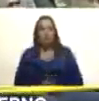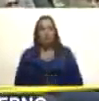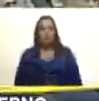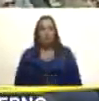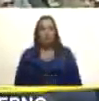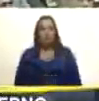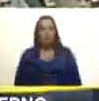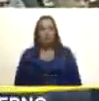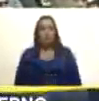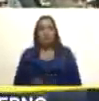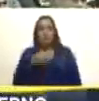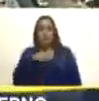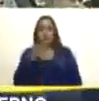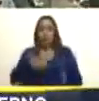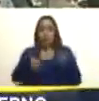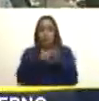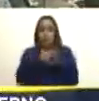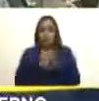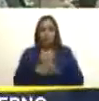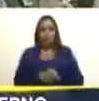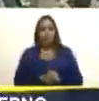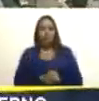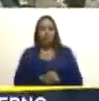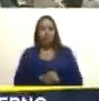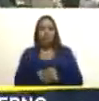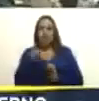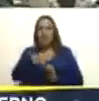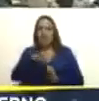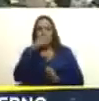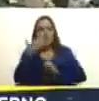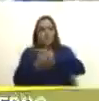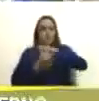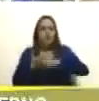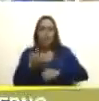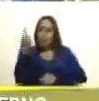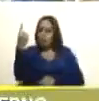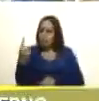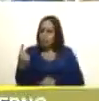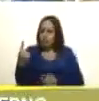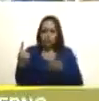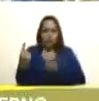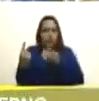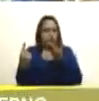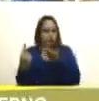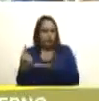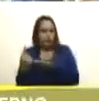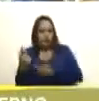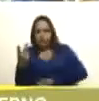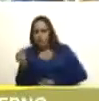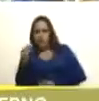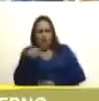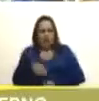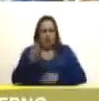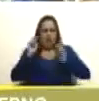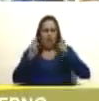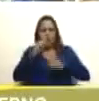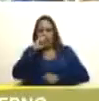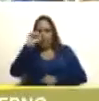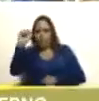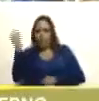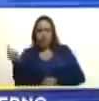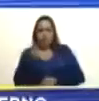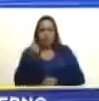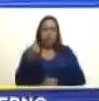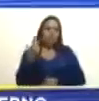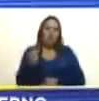y yo repito esto no es un problema de un hombre esto no es un tema de Maduro como bien